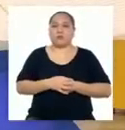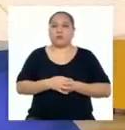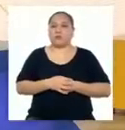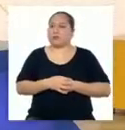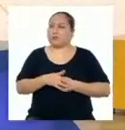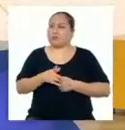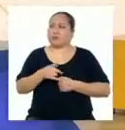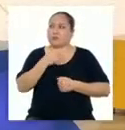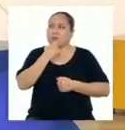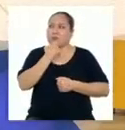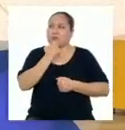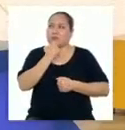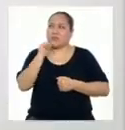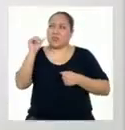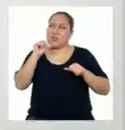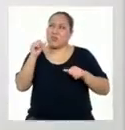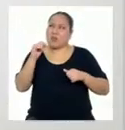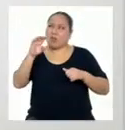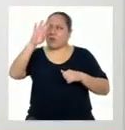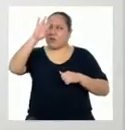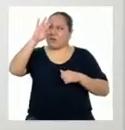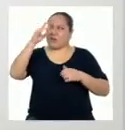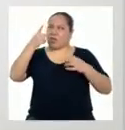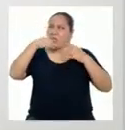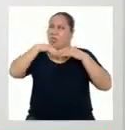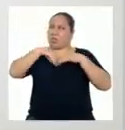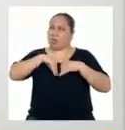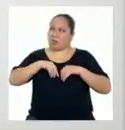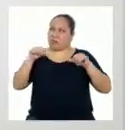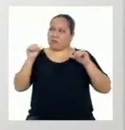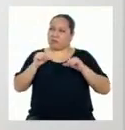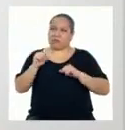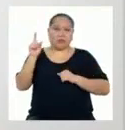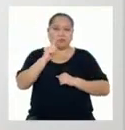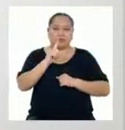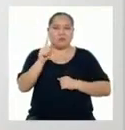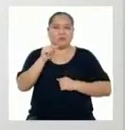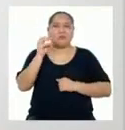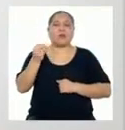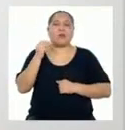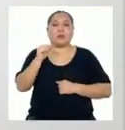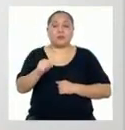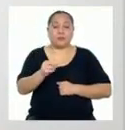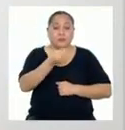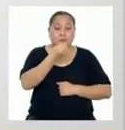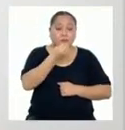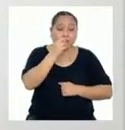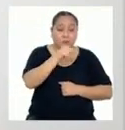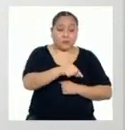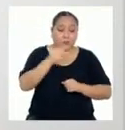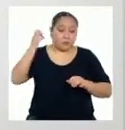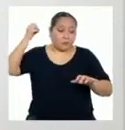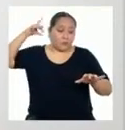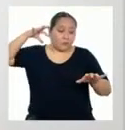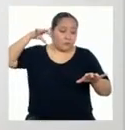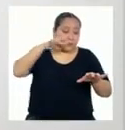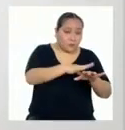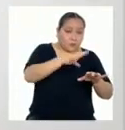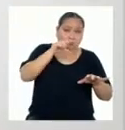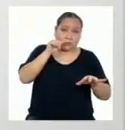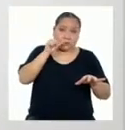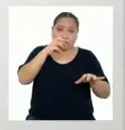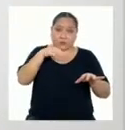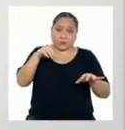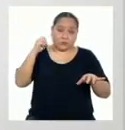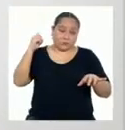Eso suena un poco tóxico ¿No? En realidad no Porque el alimento Que se somete a los rayos gamma Solo es receptor De la